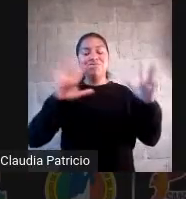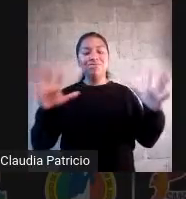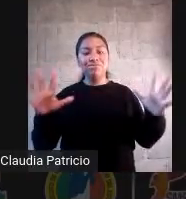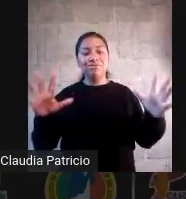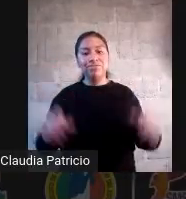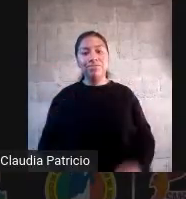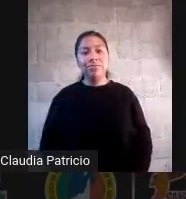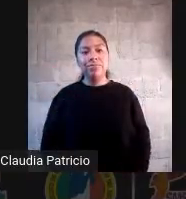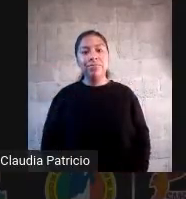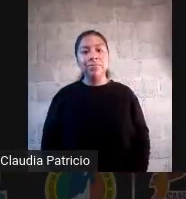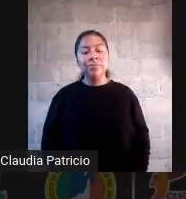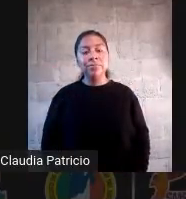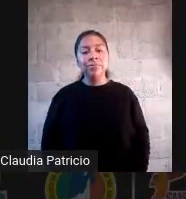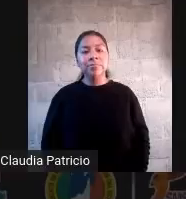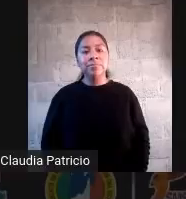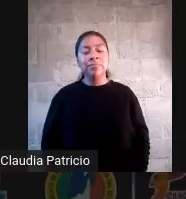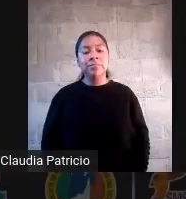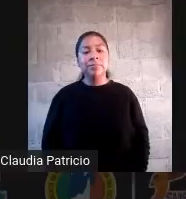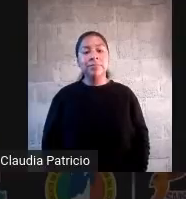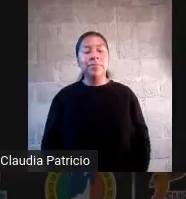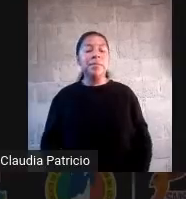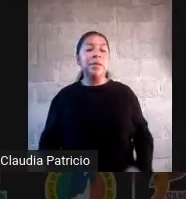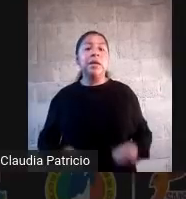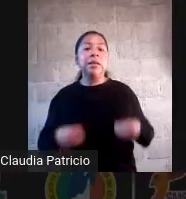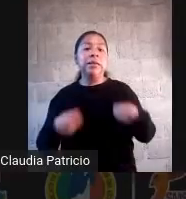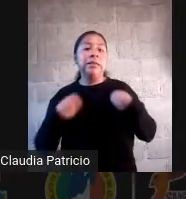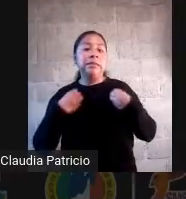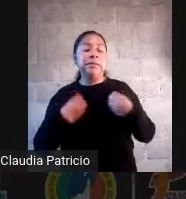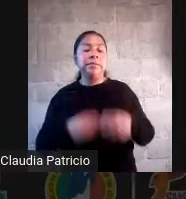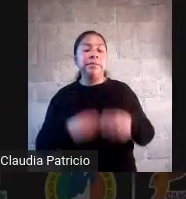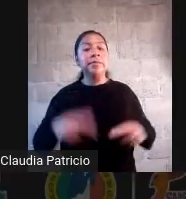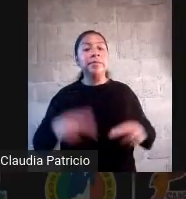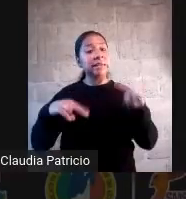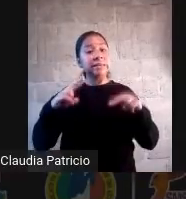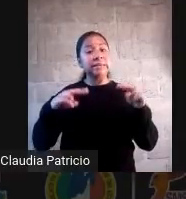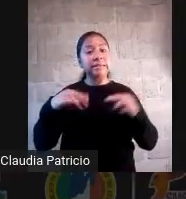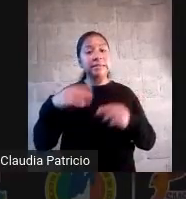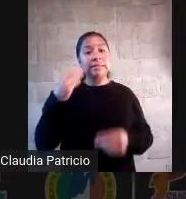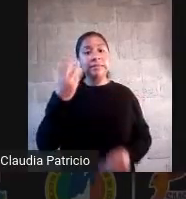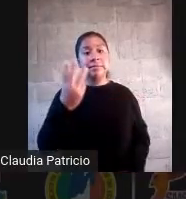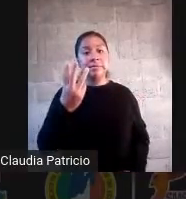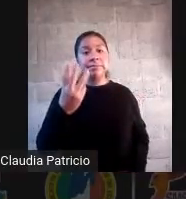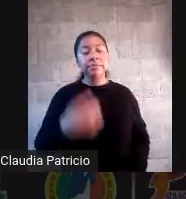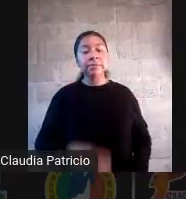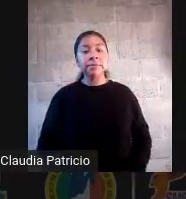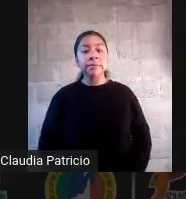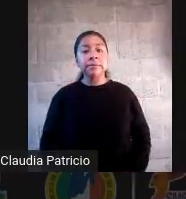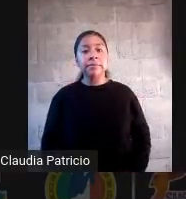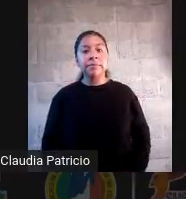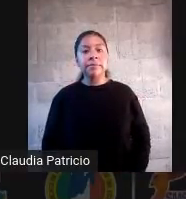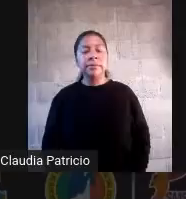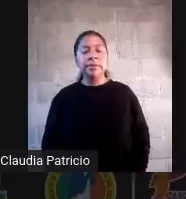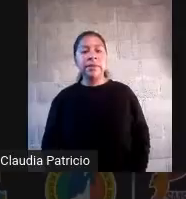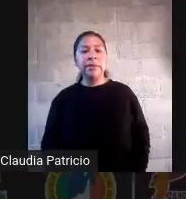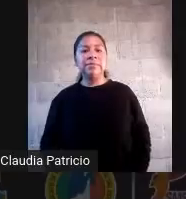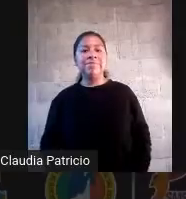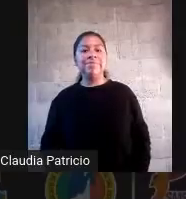competencias para la vida. Me voy a referir a las de nivel 3 porque son las que más trabajo nos cuesta transitar a